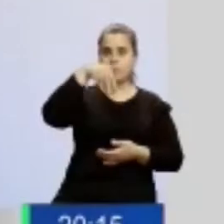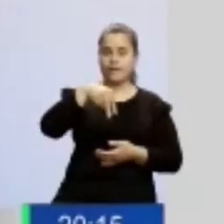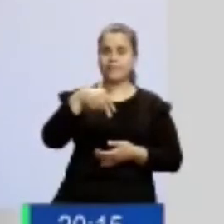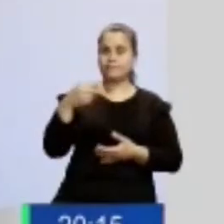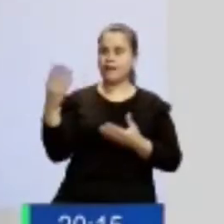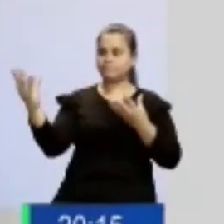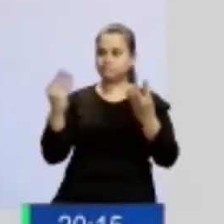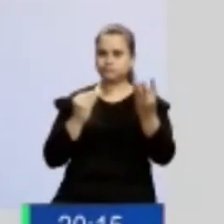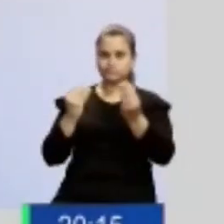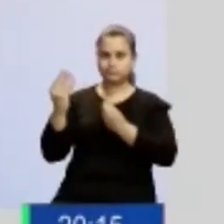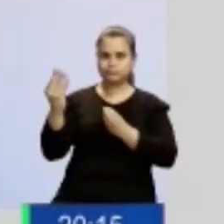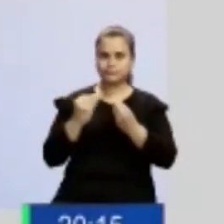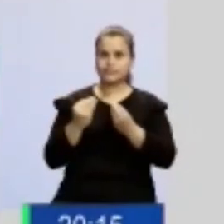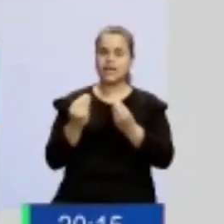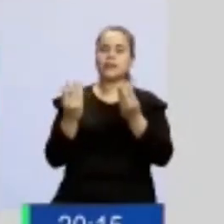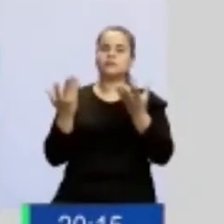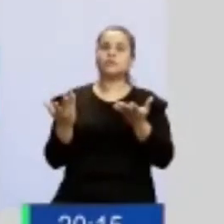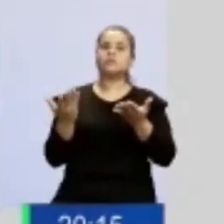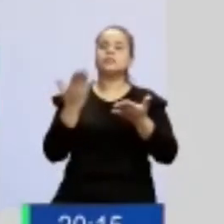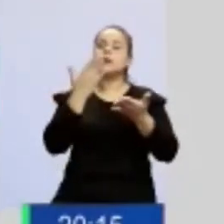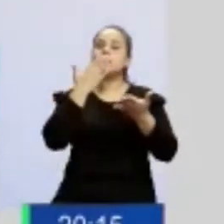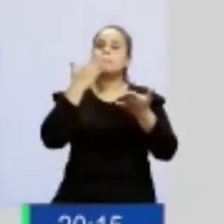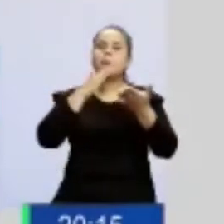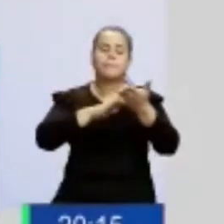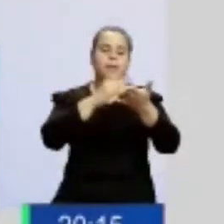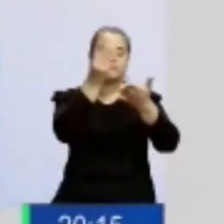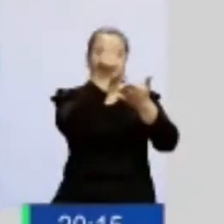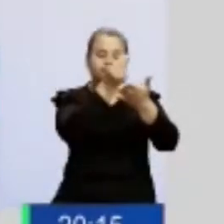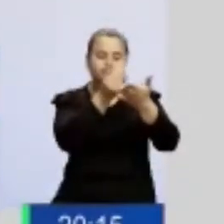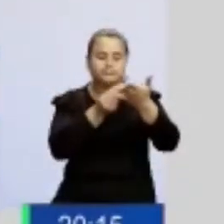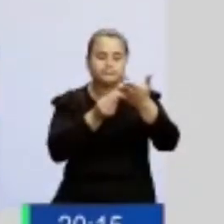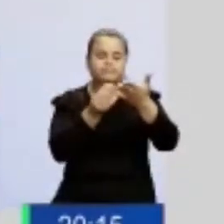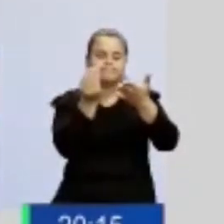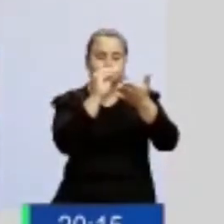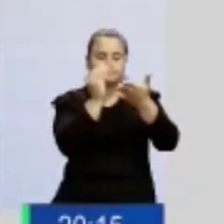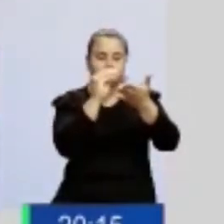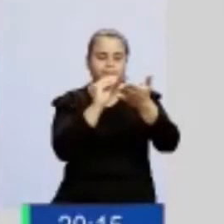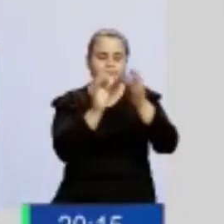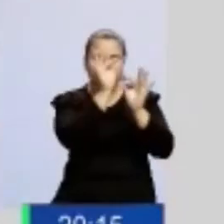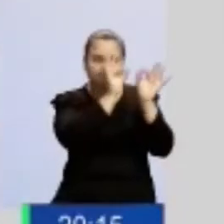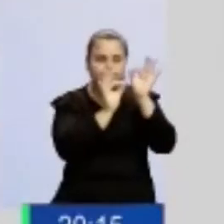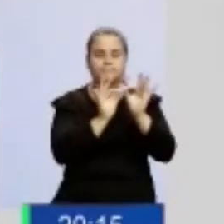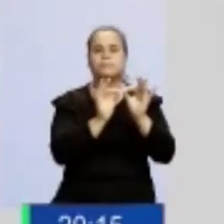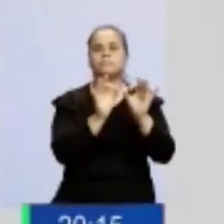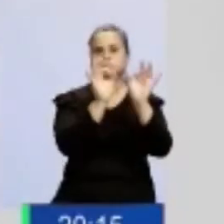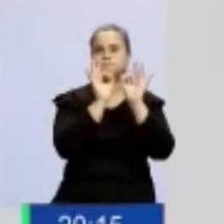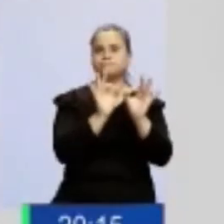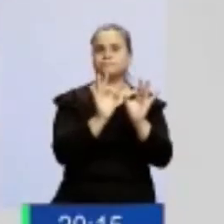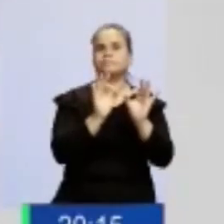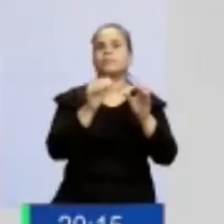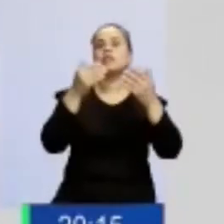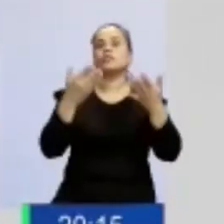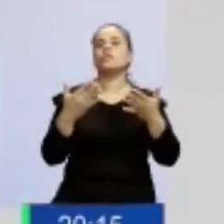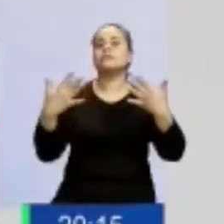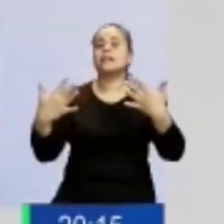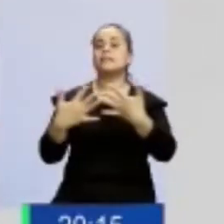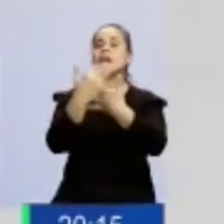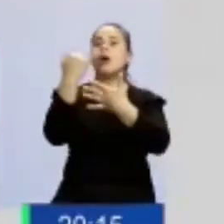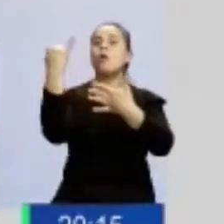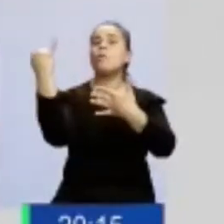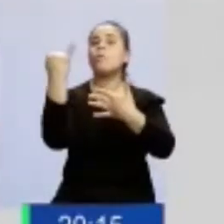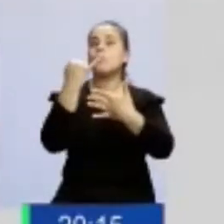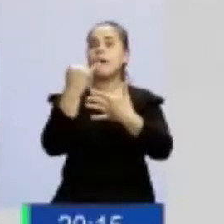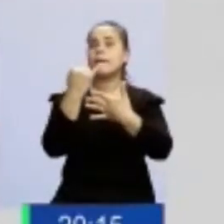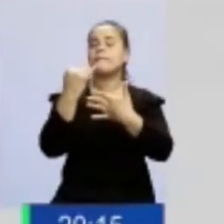tan importante. Así que este jueves 19 a las 19 por Zoom vamos a hacer la presentación de esta herramienta